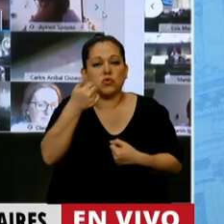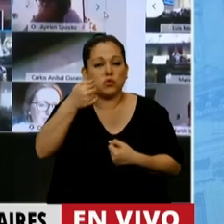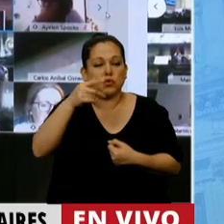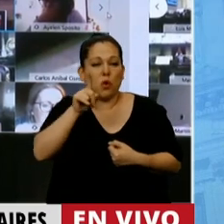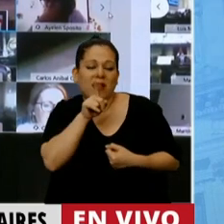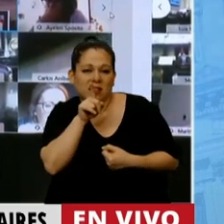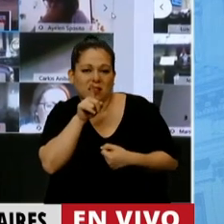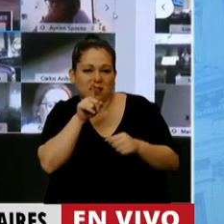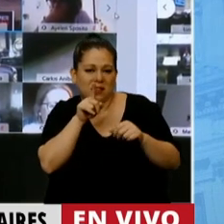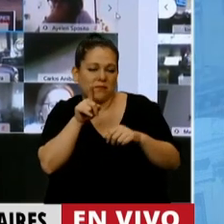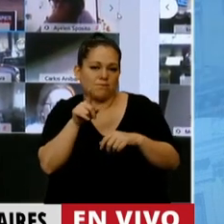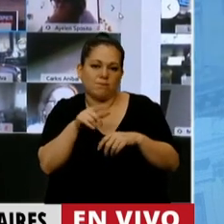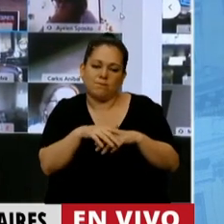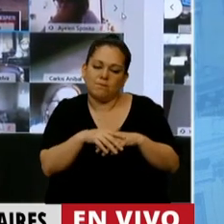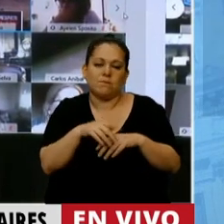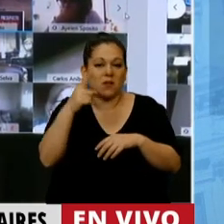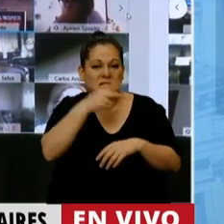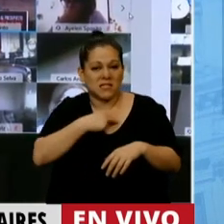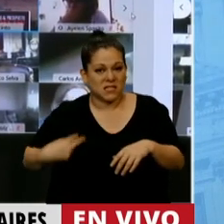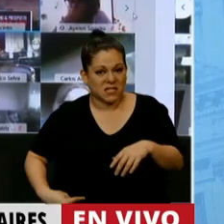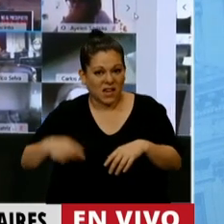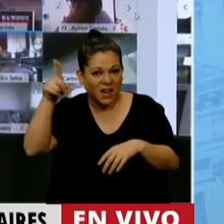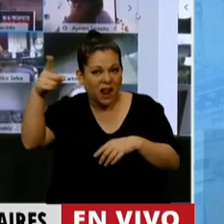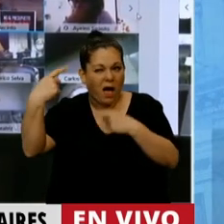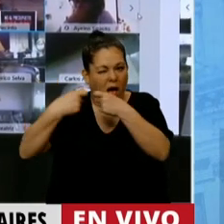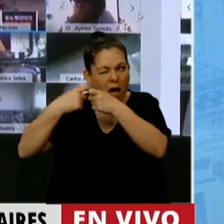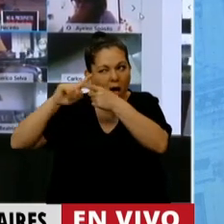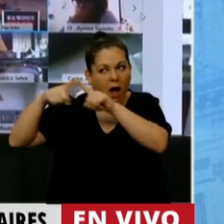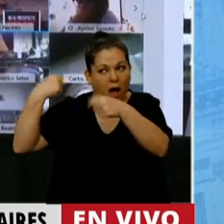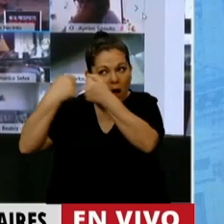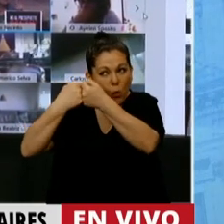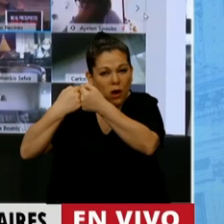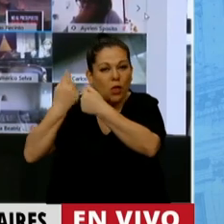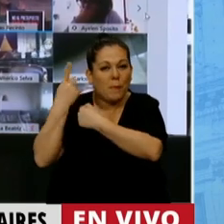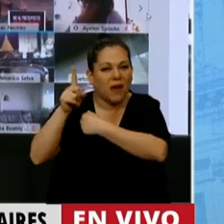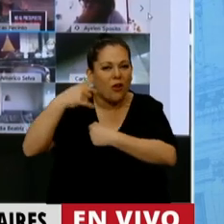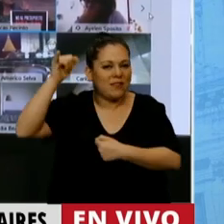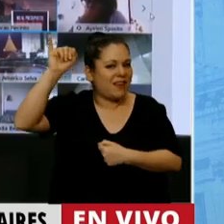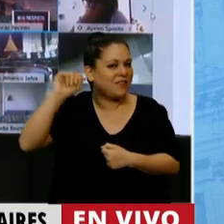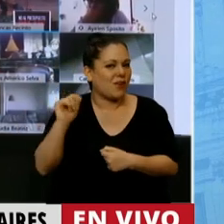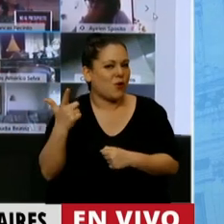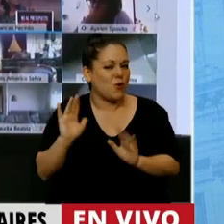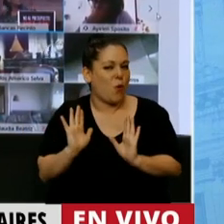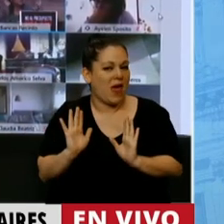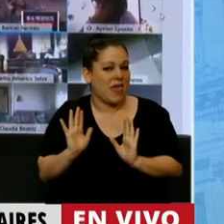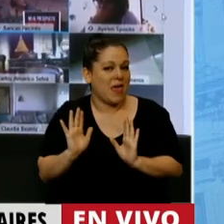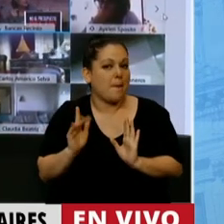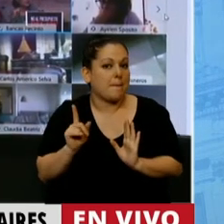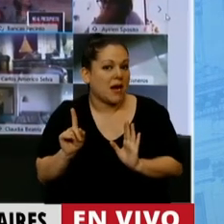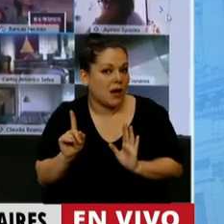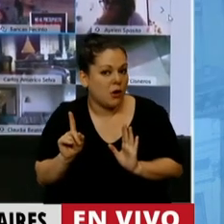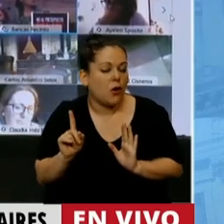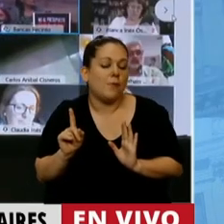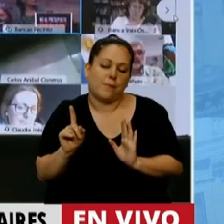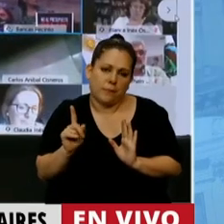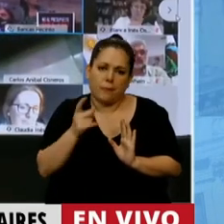monetario entre dos países, que si se mantiene entre esos dos países no tiene intereses. Pero si esos, por ejemplo,